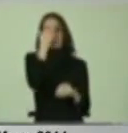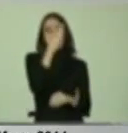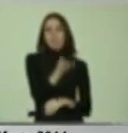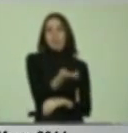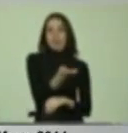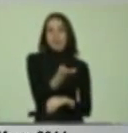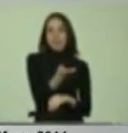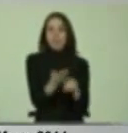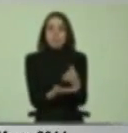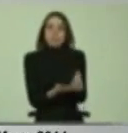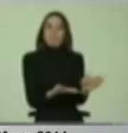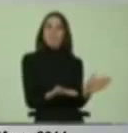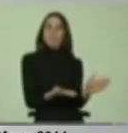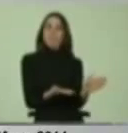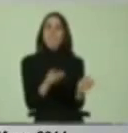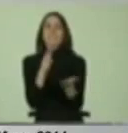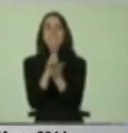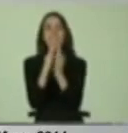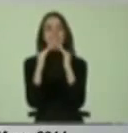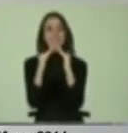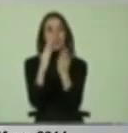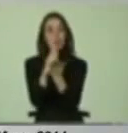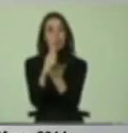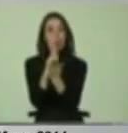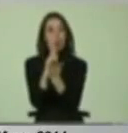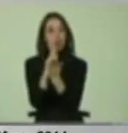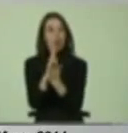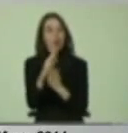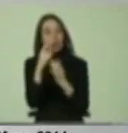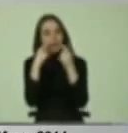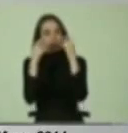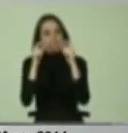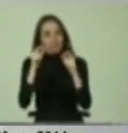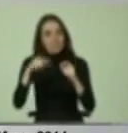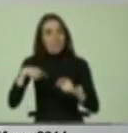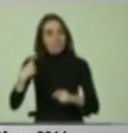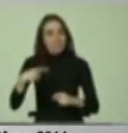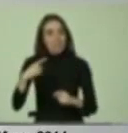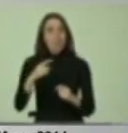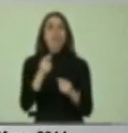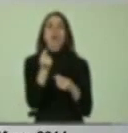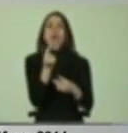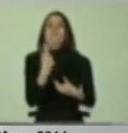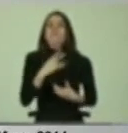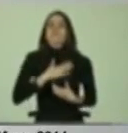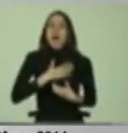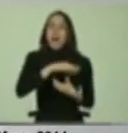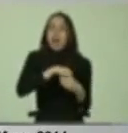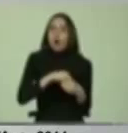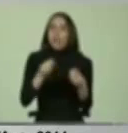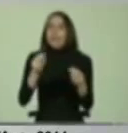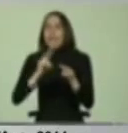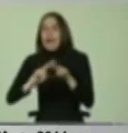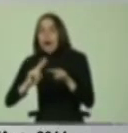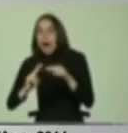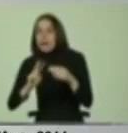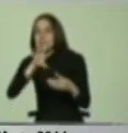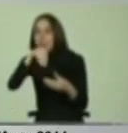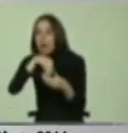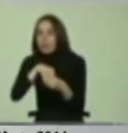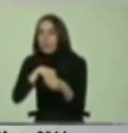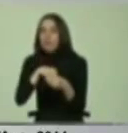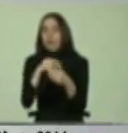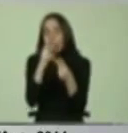Por tanto, la escuela tiene que revisar constantemente sus valores, sus prácticas, para saber si se está generando algún tipo de